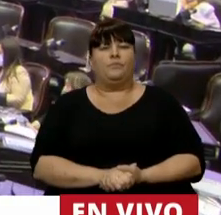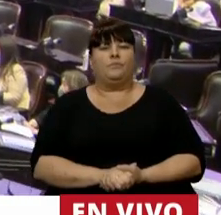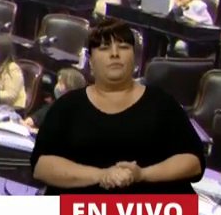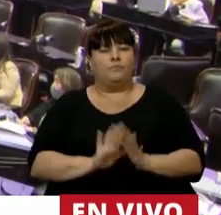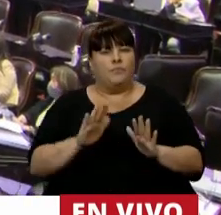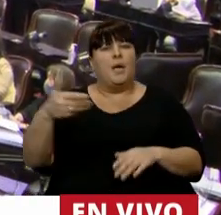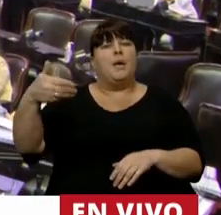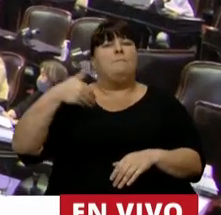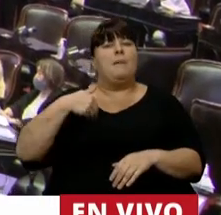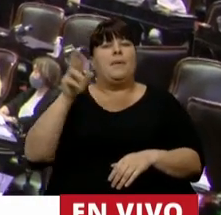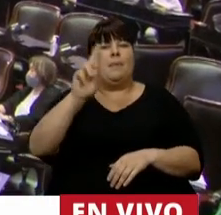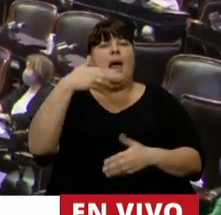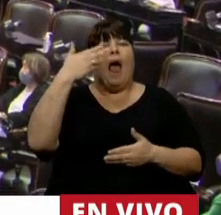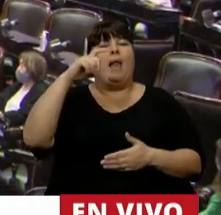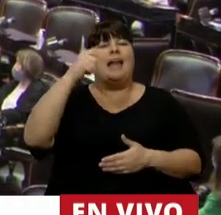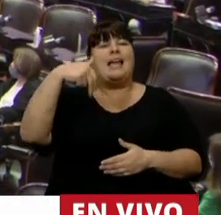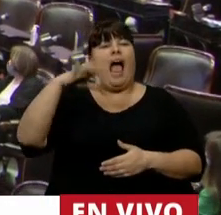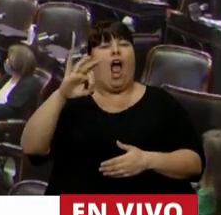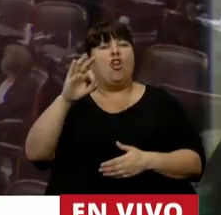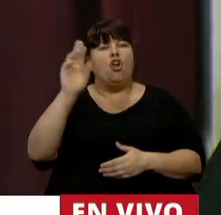¿Me está pidiendo la palabra el diputado Cano?